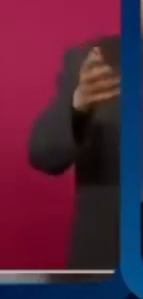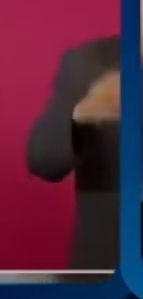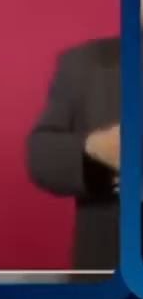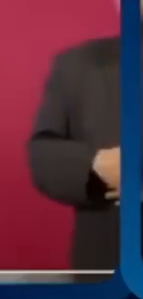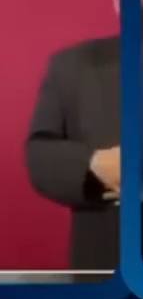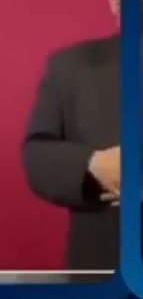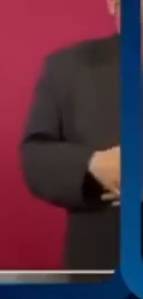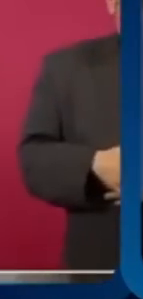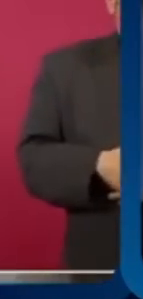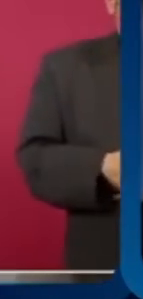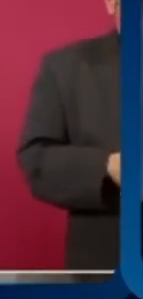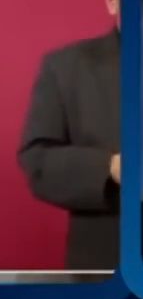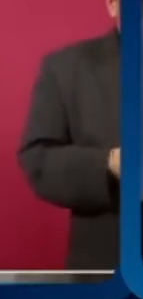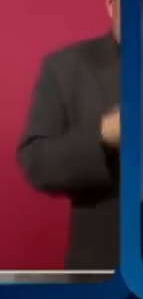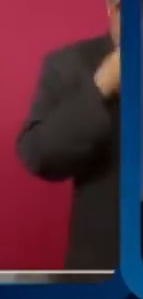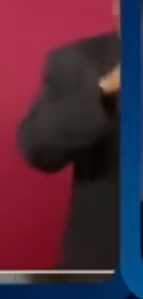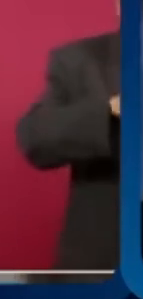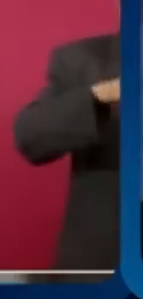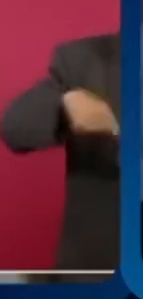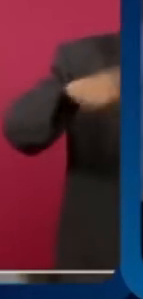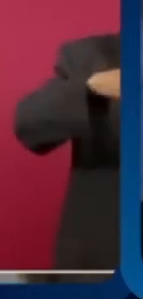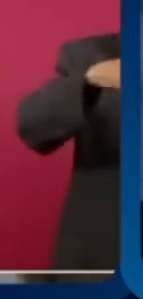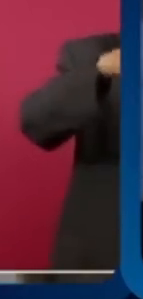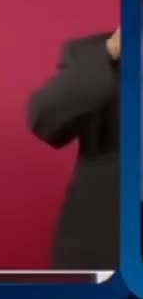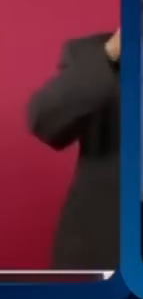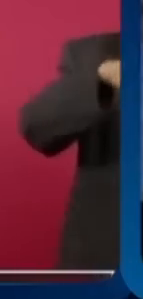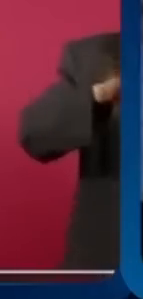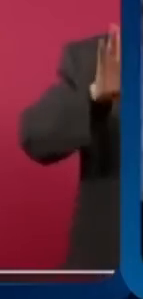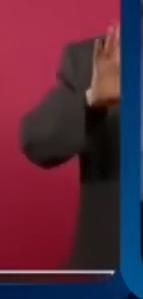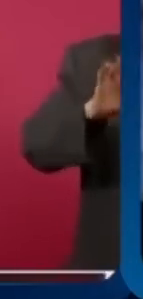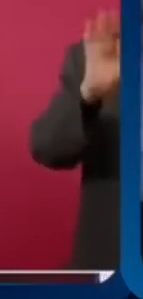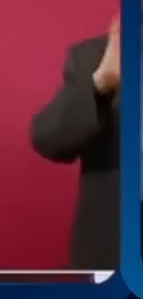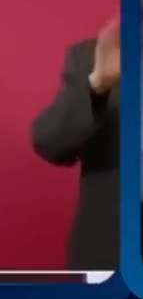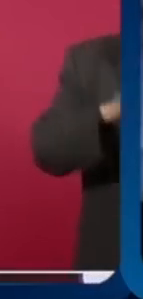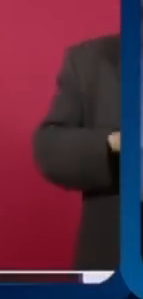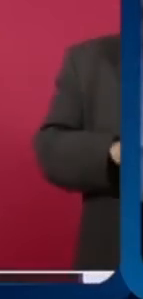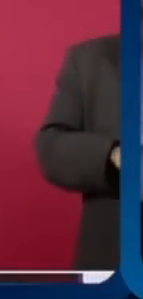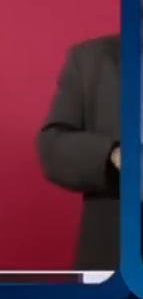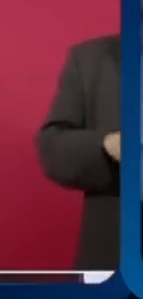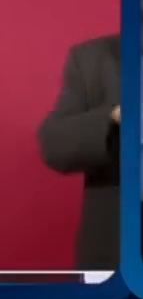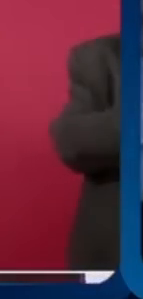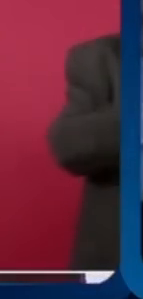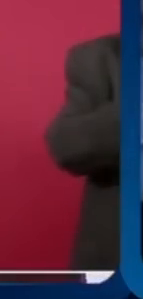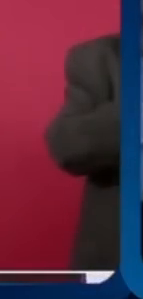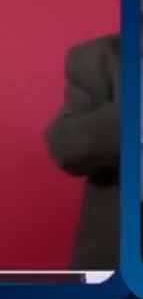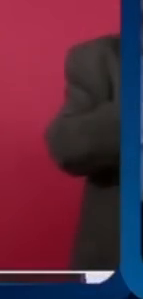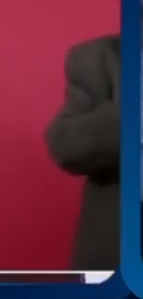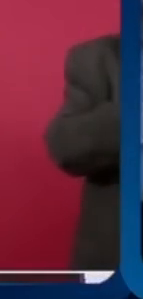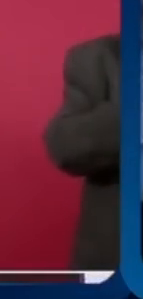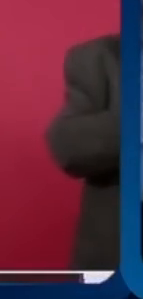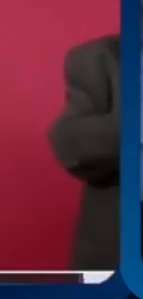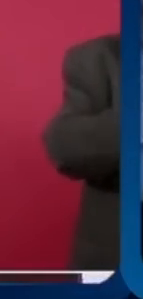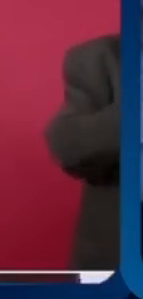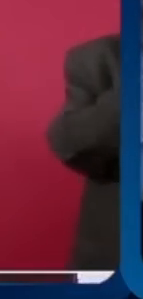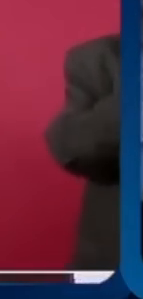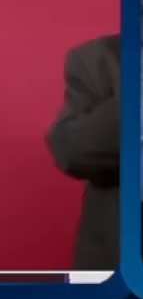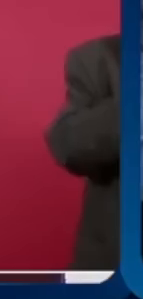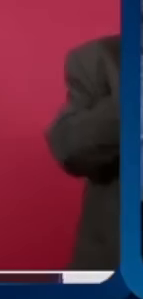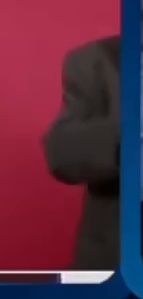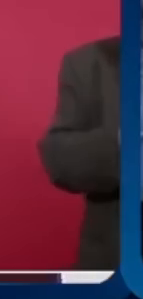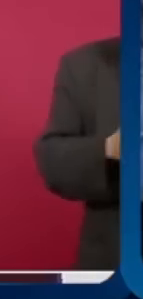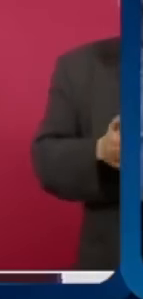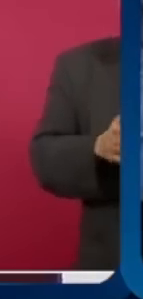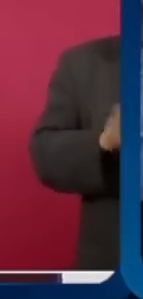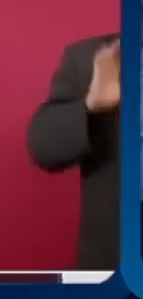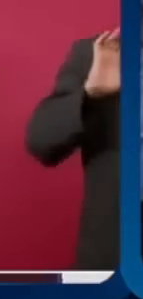y ya les dejé la tarea, pero el proceso no se